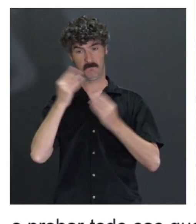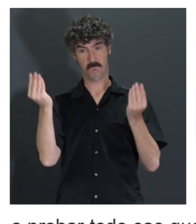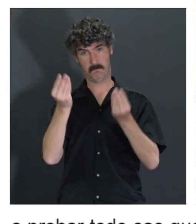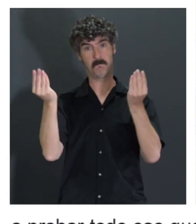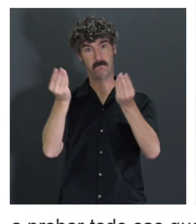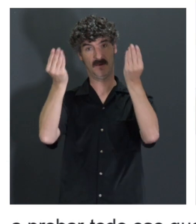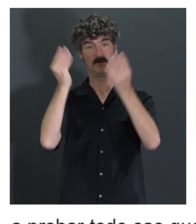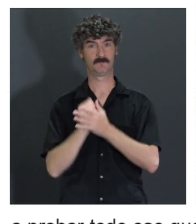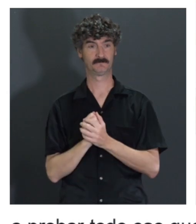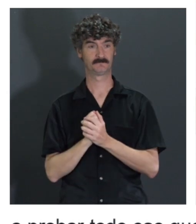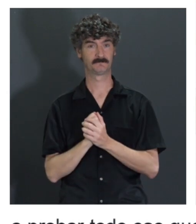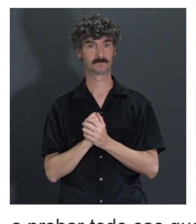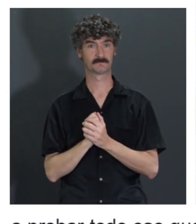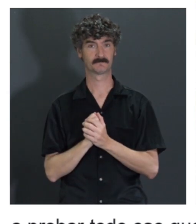final,